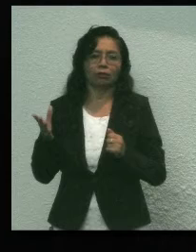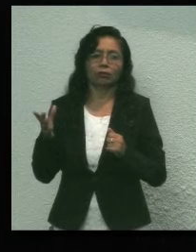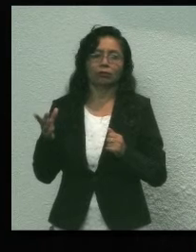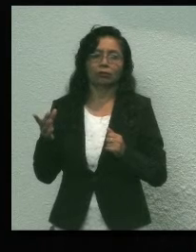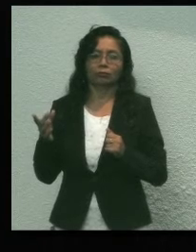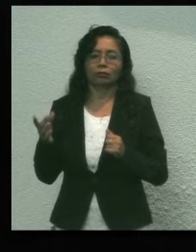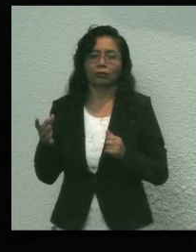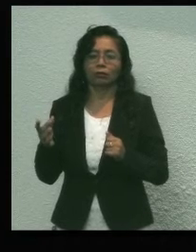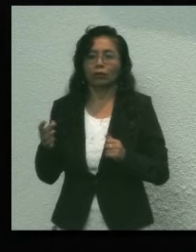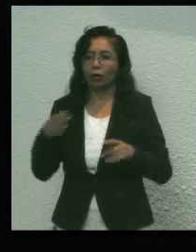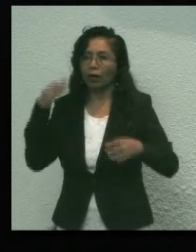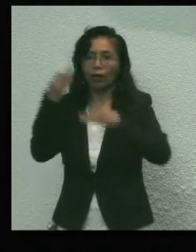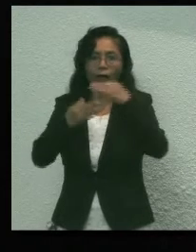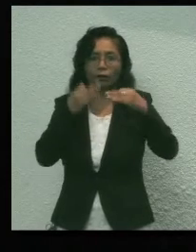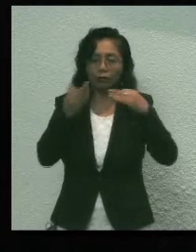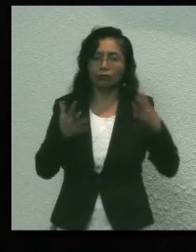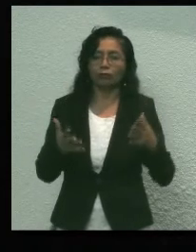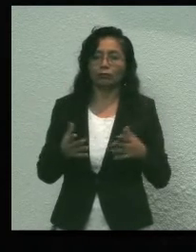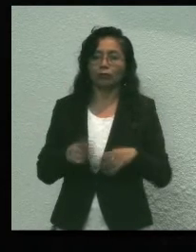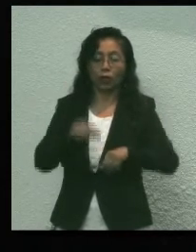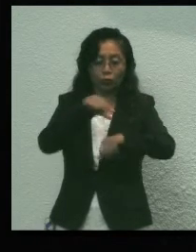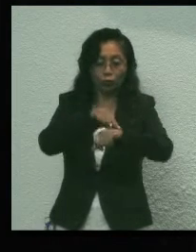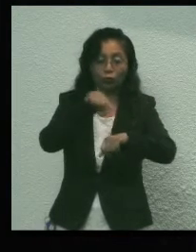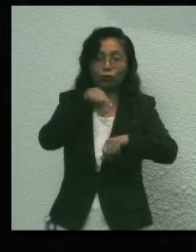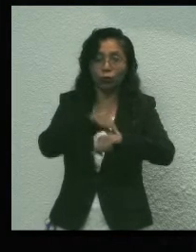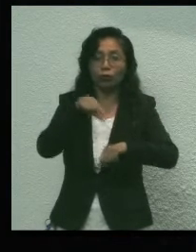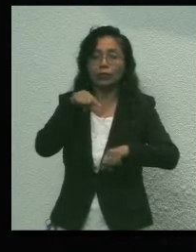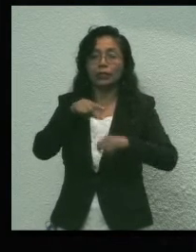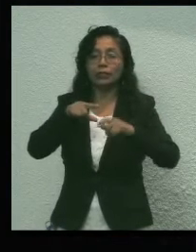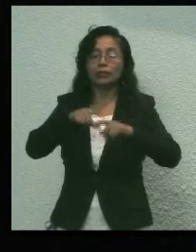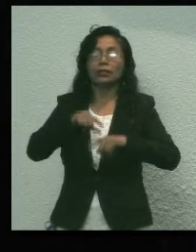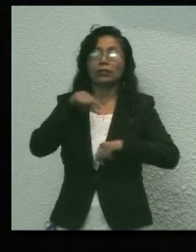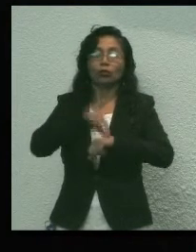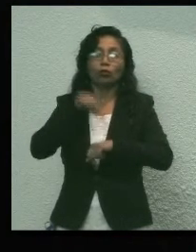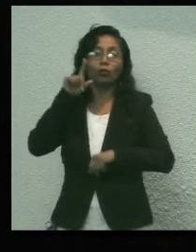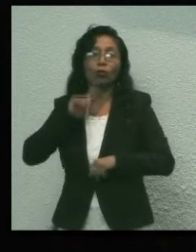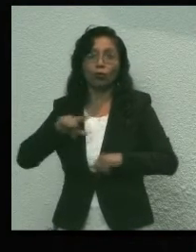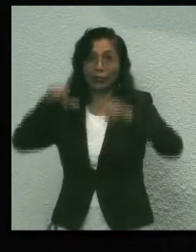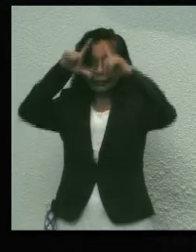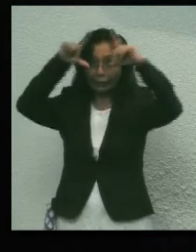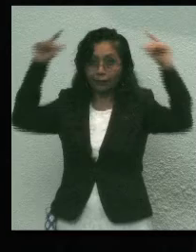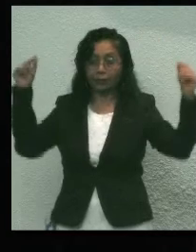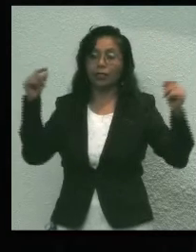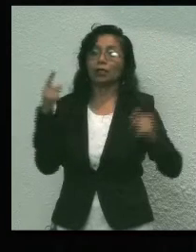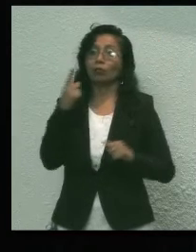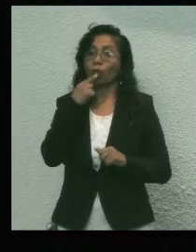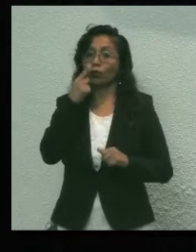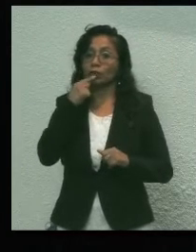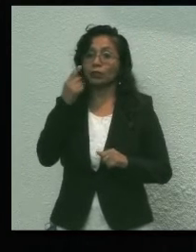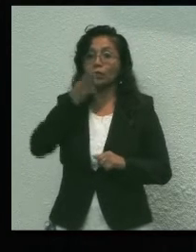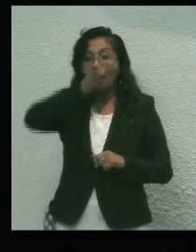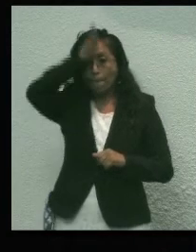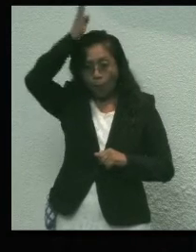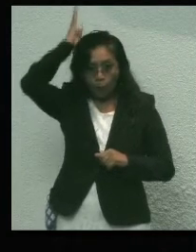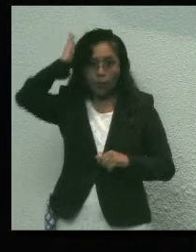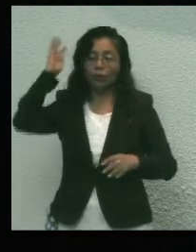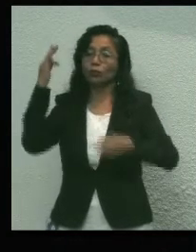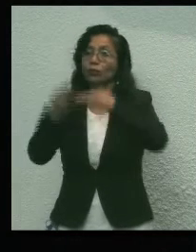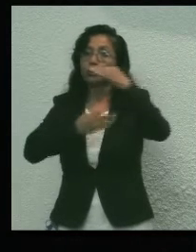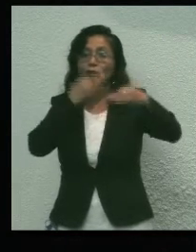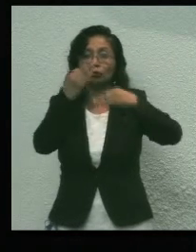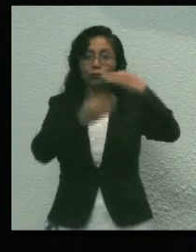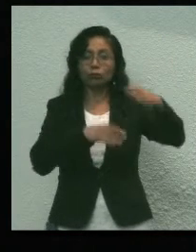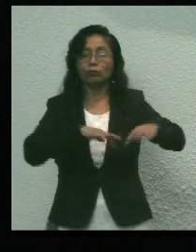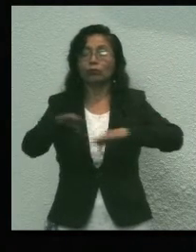reconocimiento público de doctores y doctoras, enfermeras y enfermeros, policías, bomberos y todo servidor